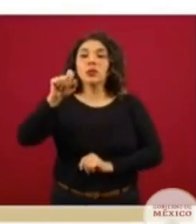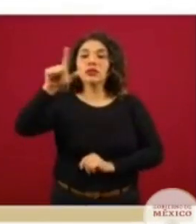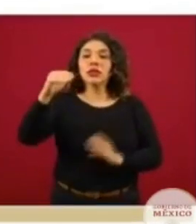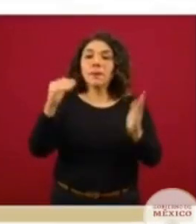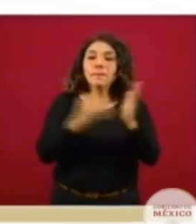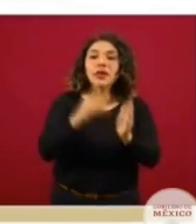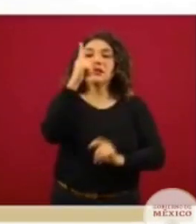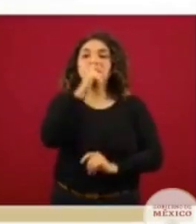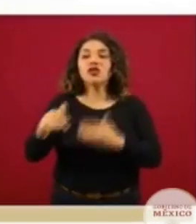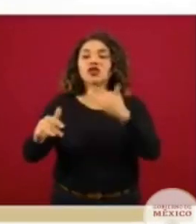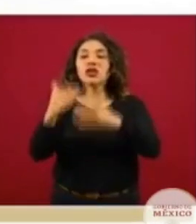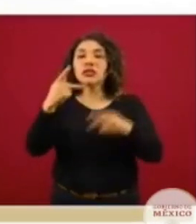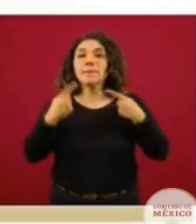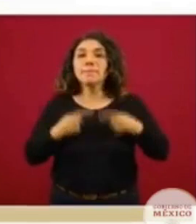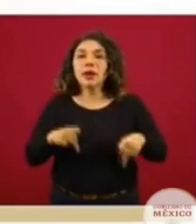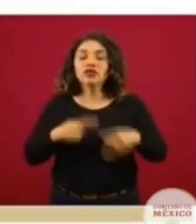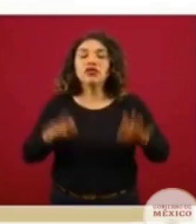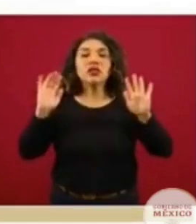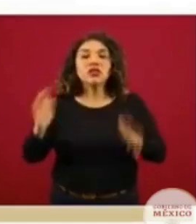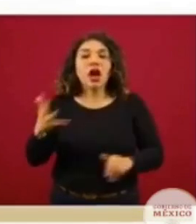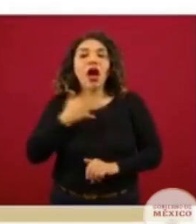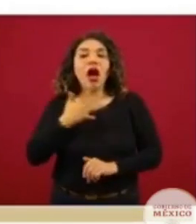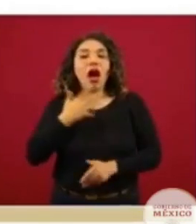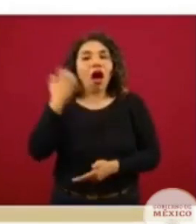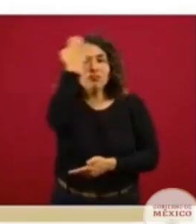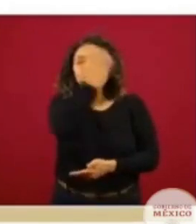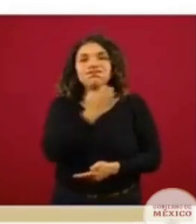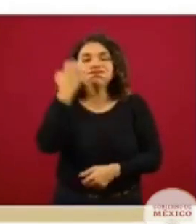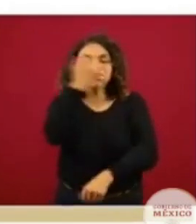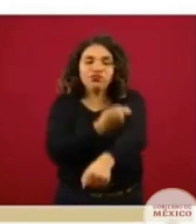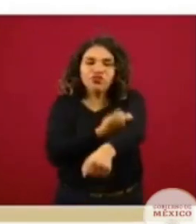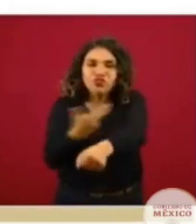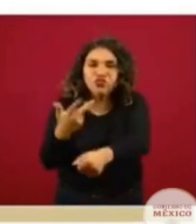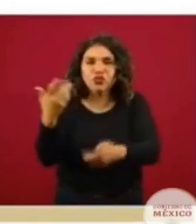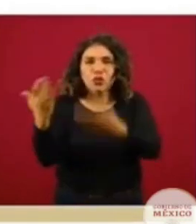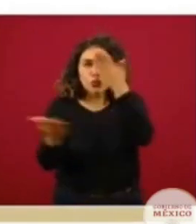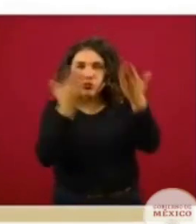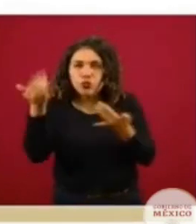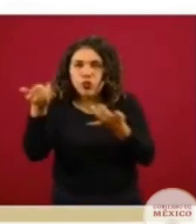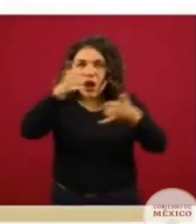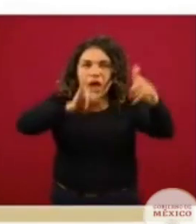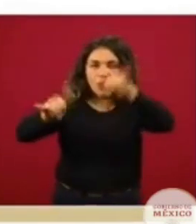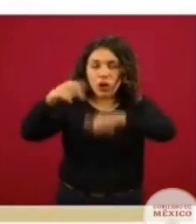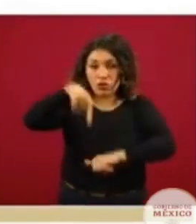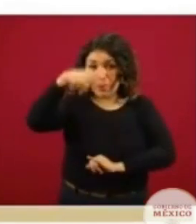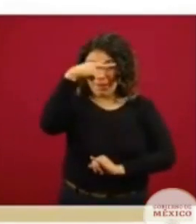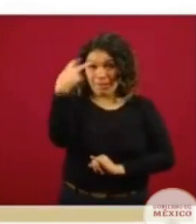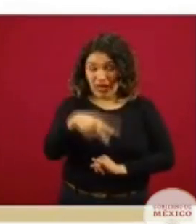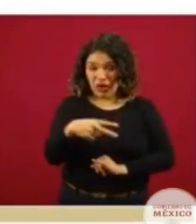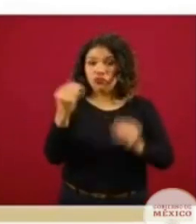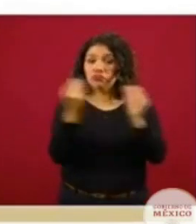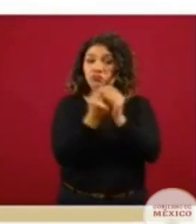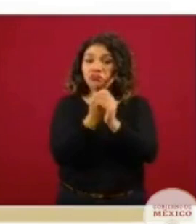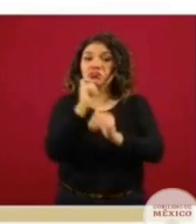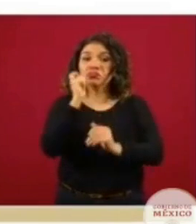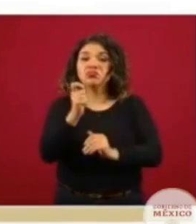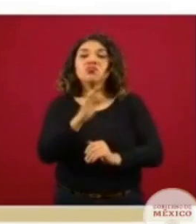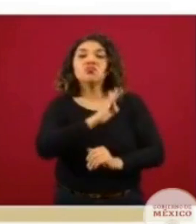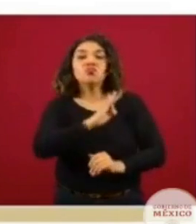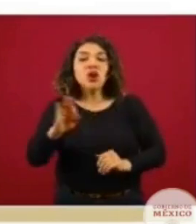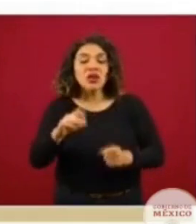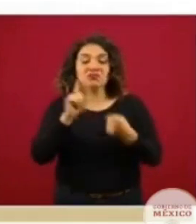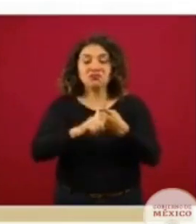mil 115 son ya las personas que han sido estudiadas en México, se han clasificado como casos